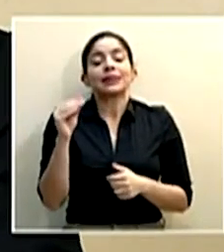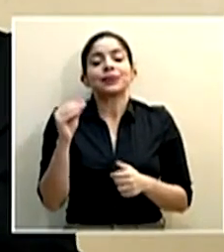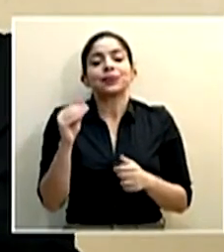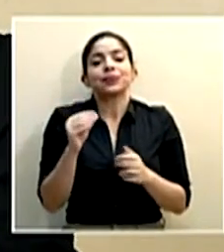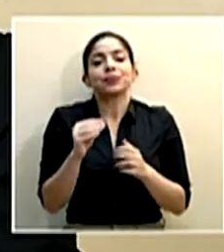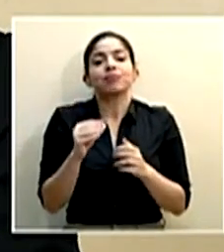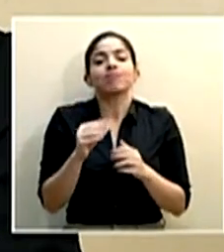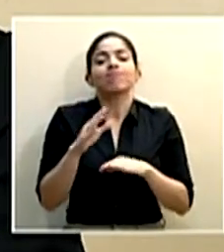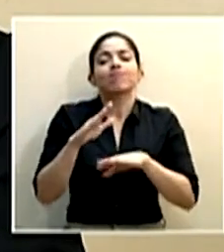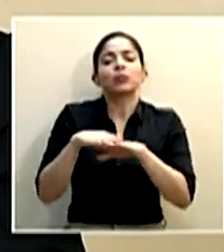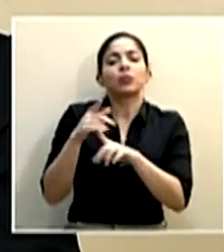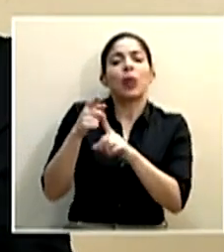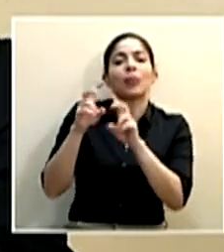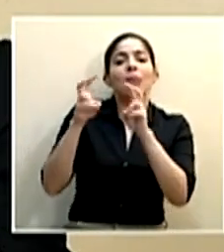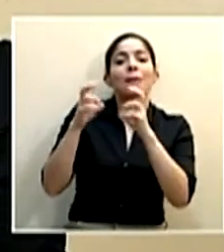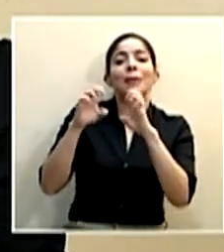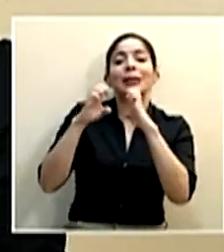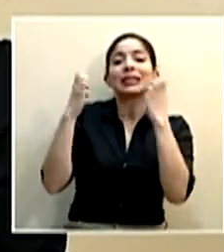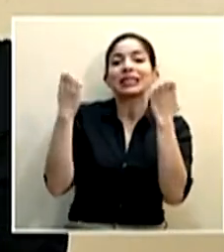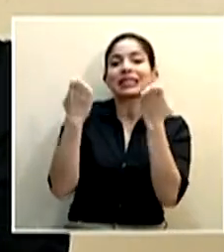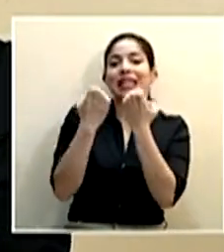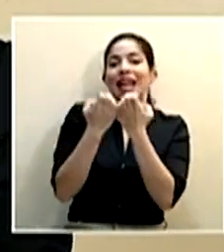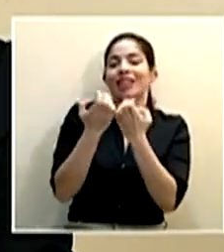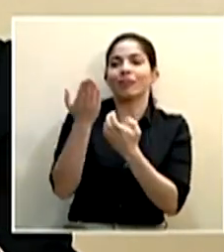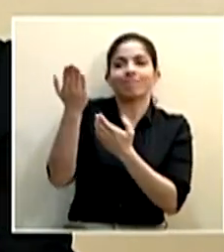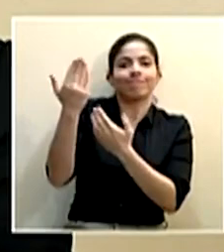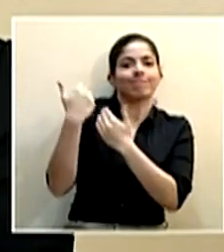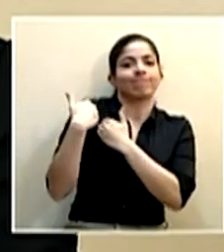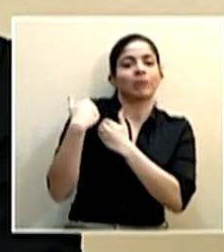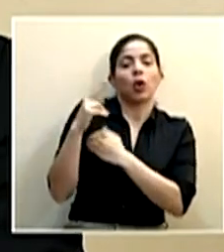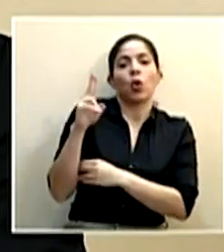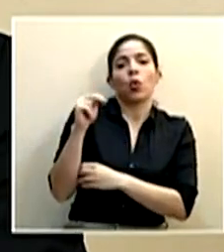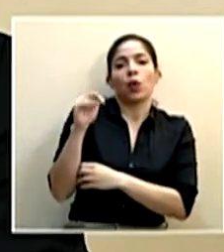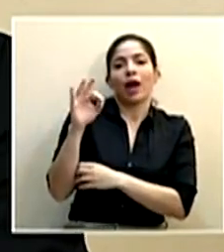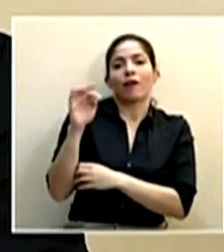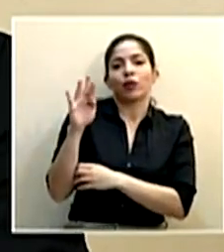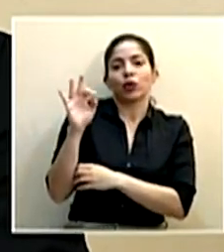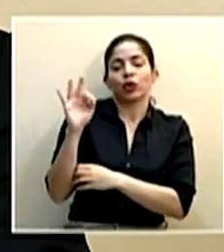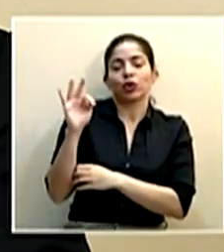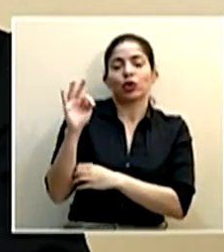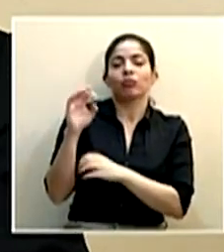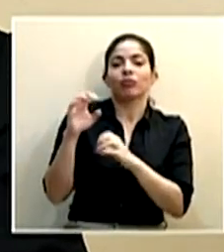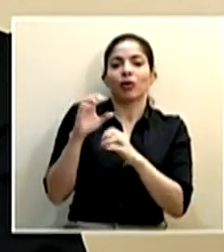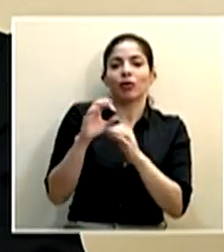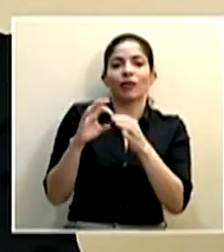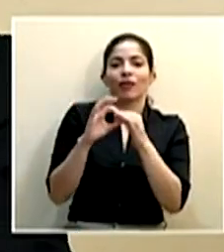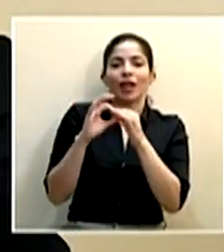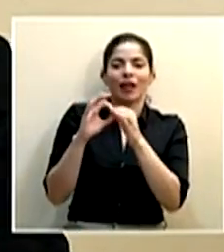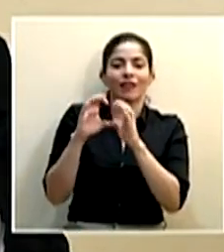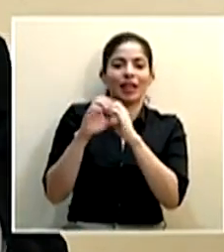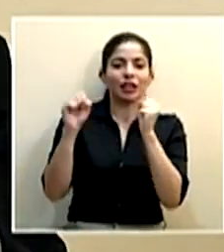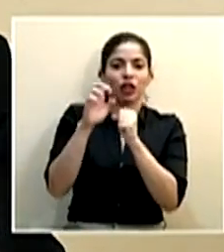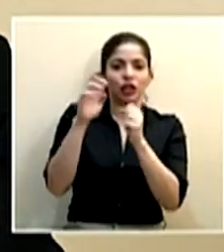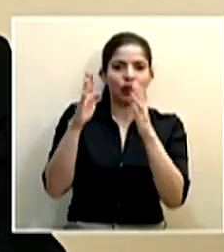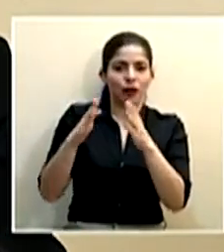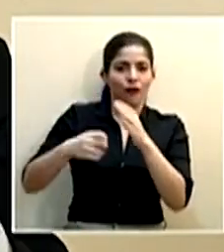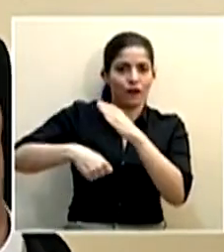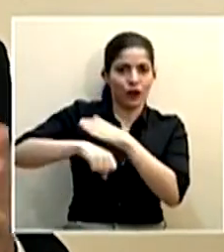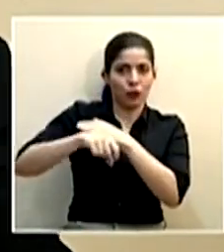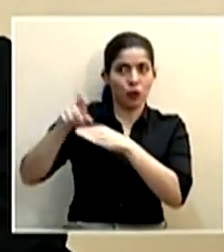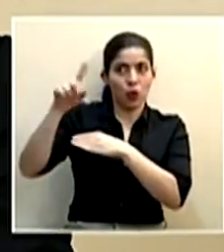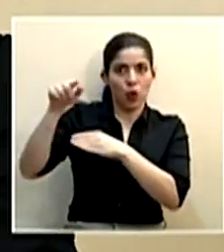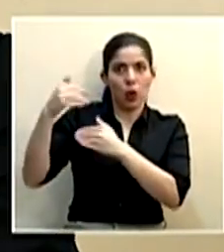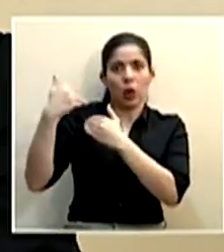Y sobre el tema de los estadios, ya le va a tocar a la UNAFUD, a la Federación Costalicense de Fútbol, y a la UNAFUD ver